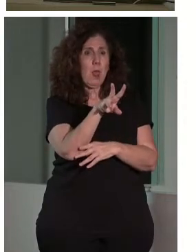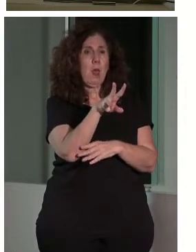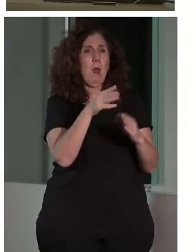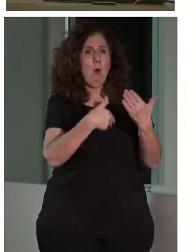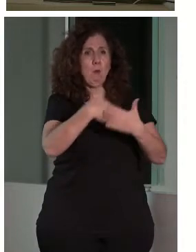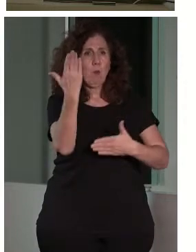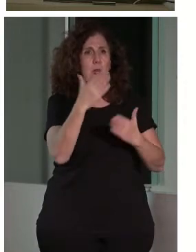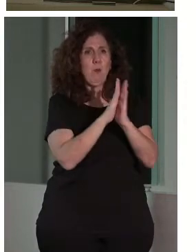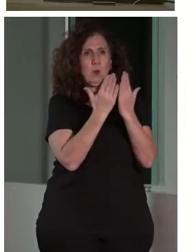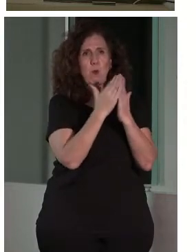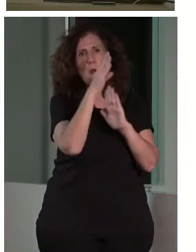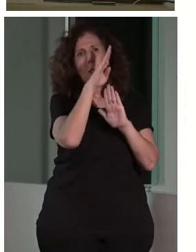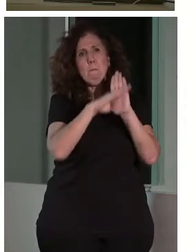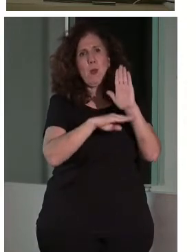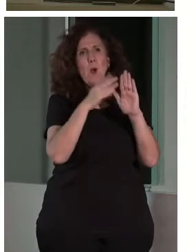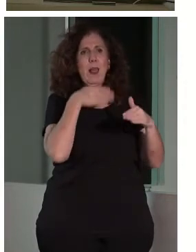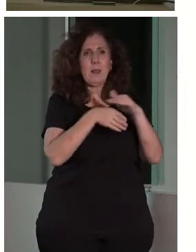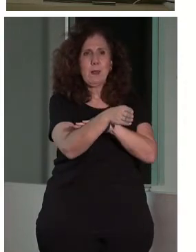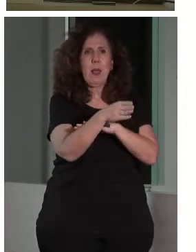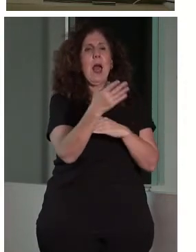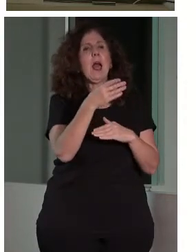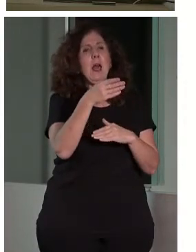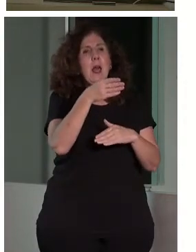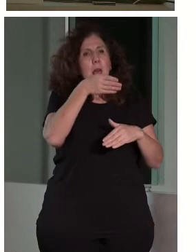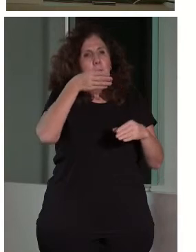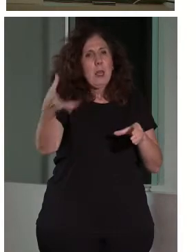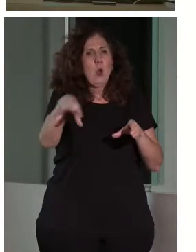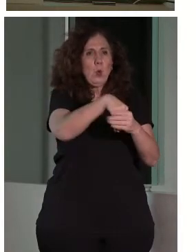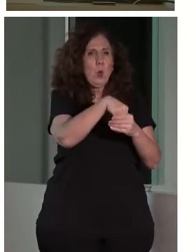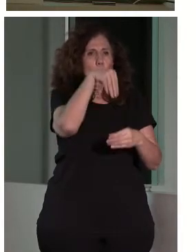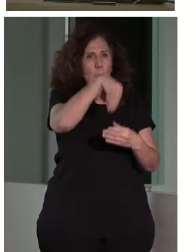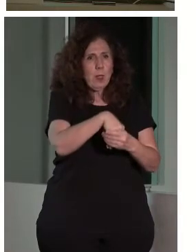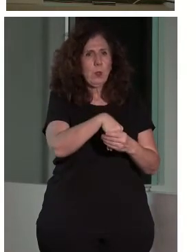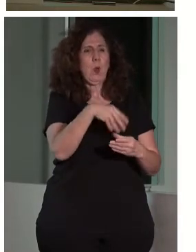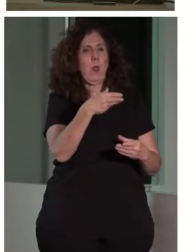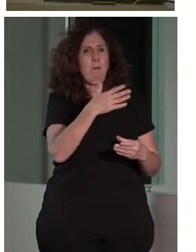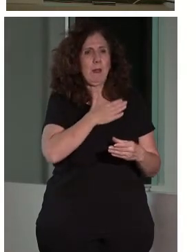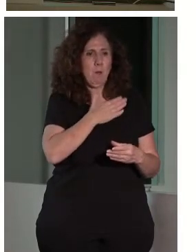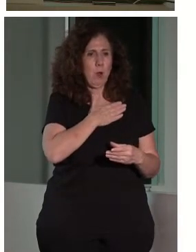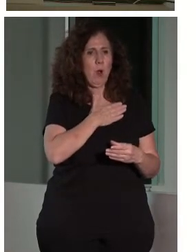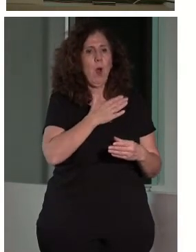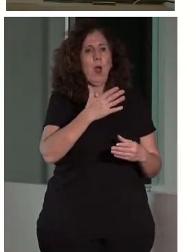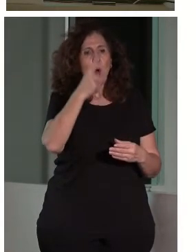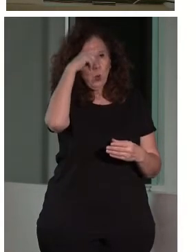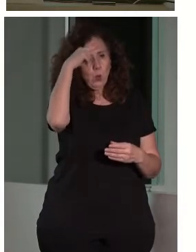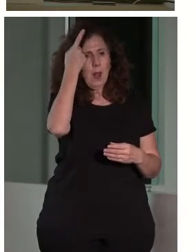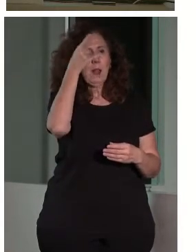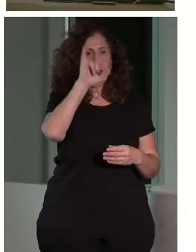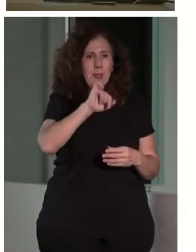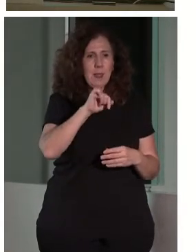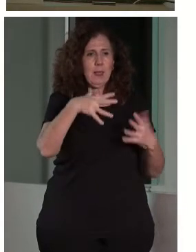Vila Museu, manual, el Manual de Accesibilidad e Inclusión en Museos y Lugares del Patrimonio Cultural y Natural. Y lo publicamos en la editorial TREA.